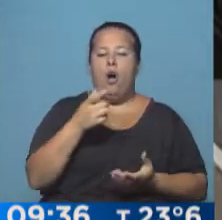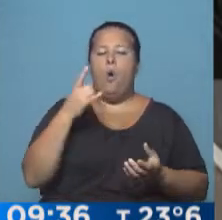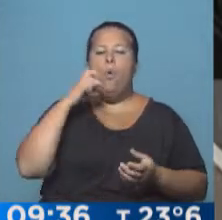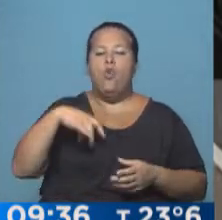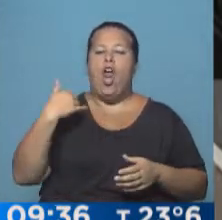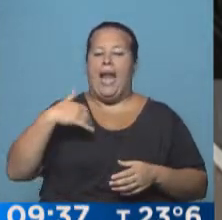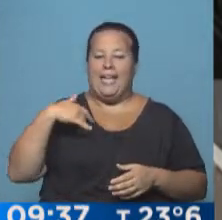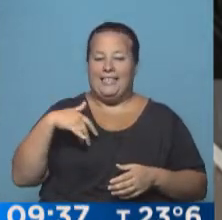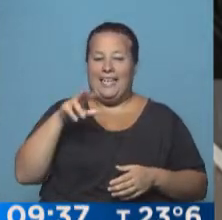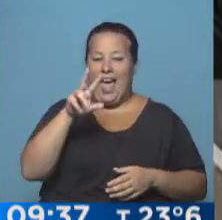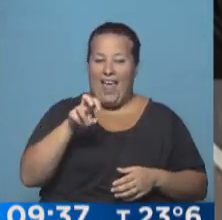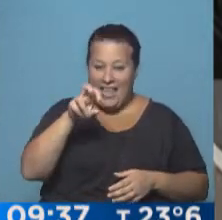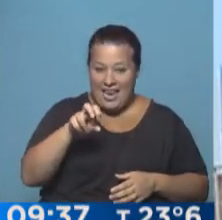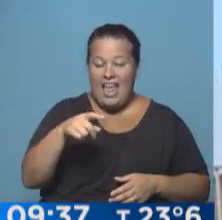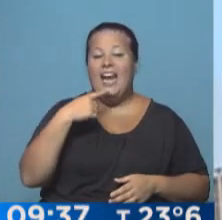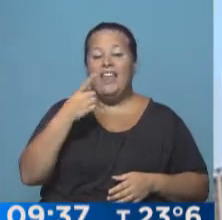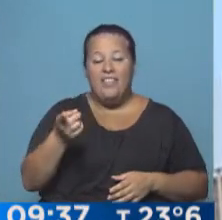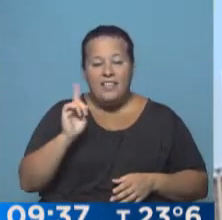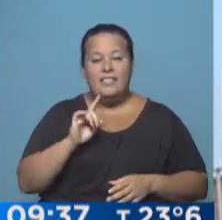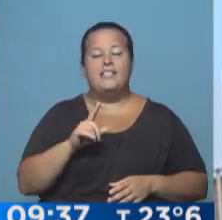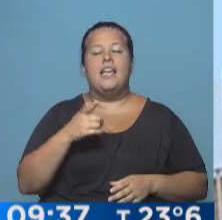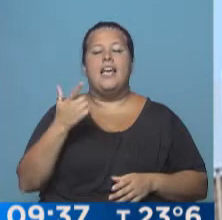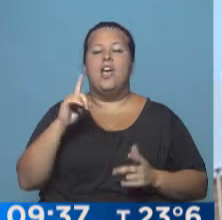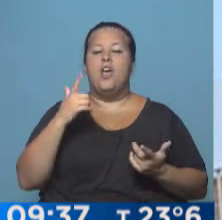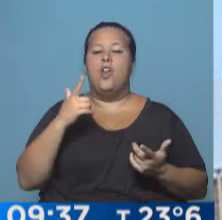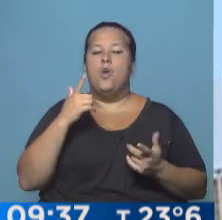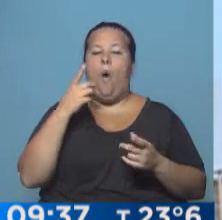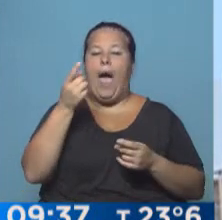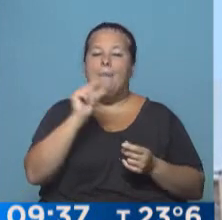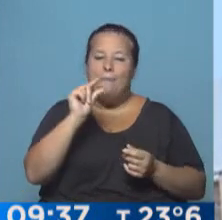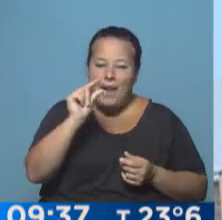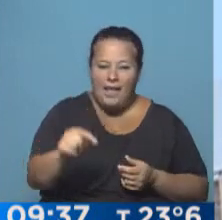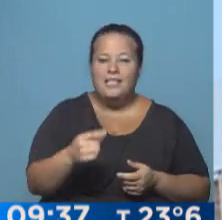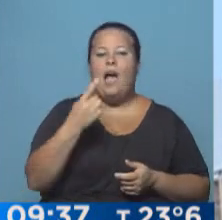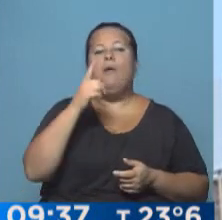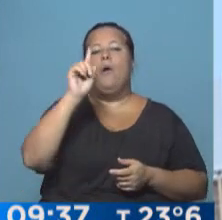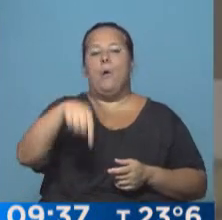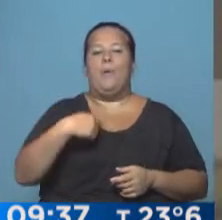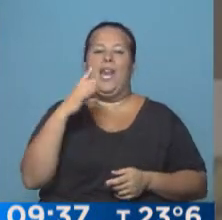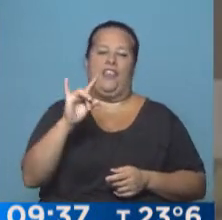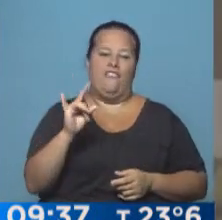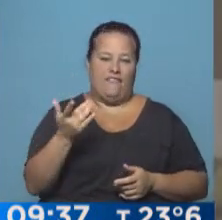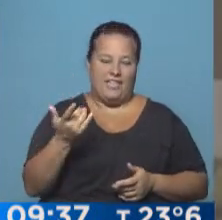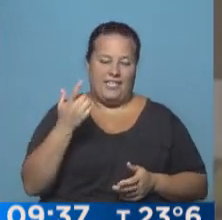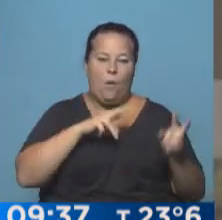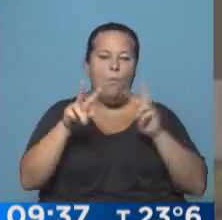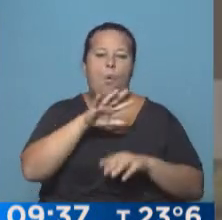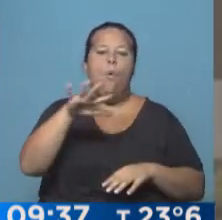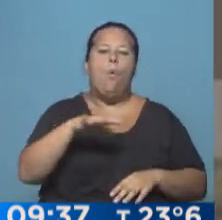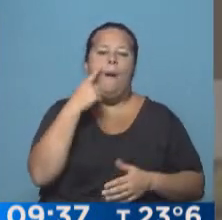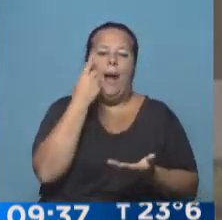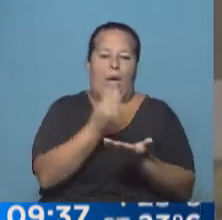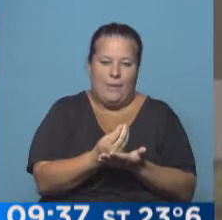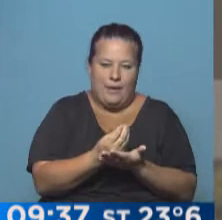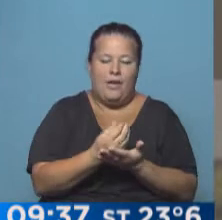Argentina de Inquilinos, dicen que la falta del acceso al crédito hace que sea más difícil encontrar un lugar donde